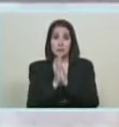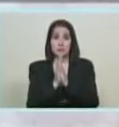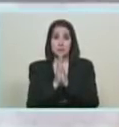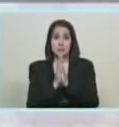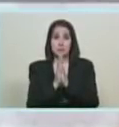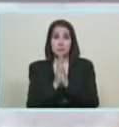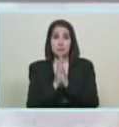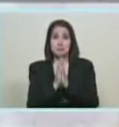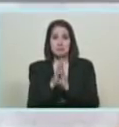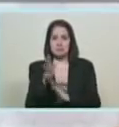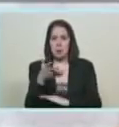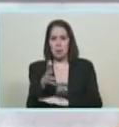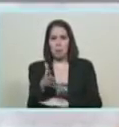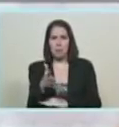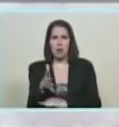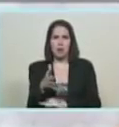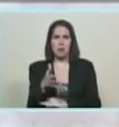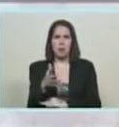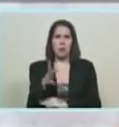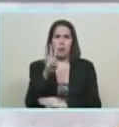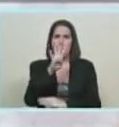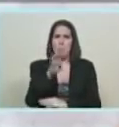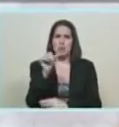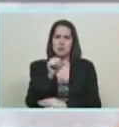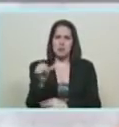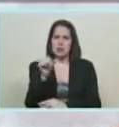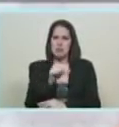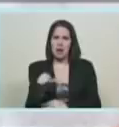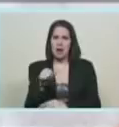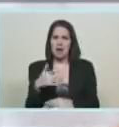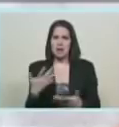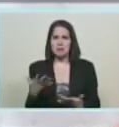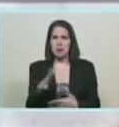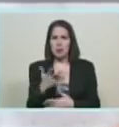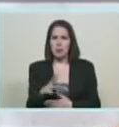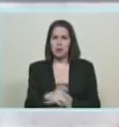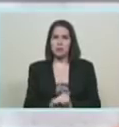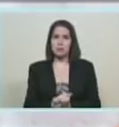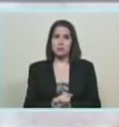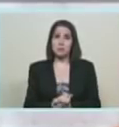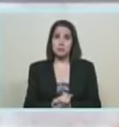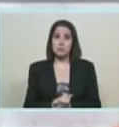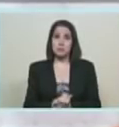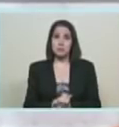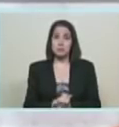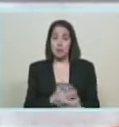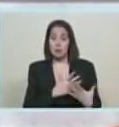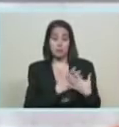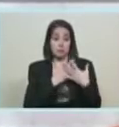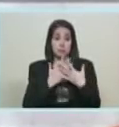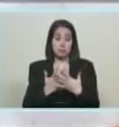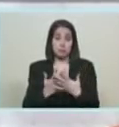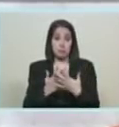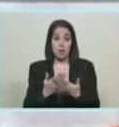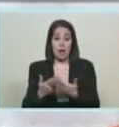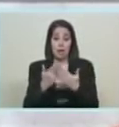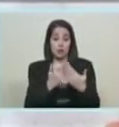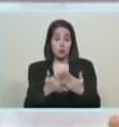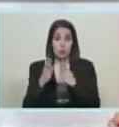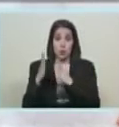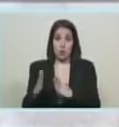unas cuatro semanas más, cinco semanas. Y así, como le garantizamos a estudiantes,